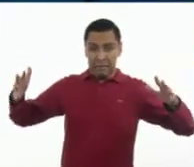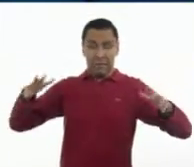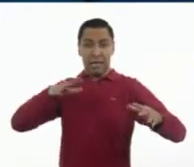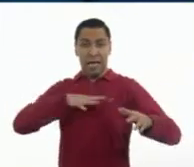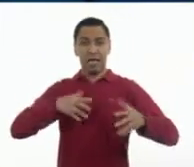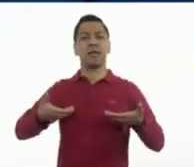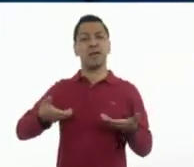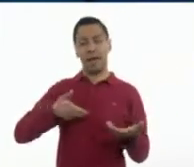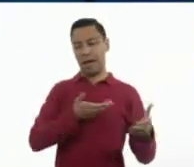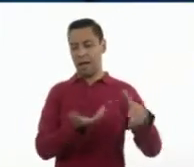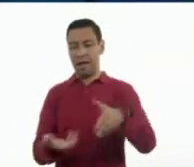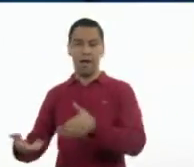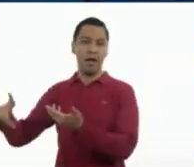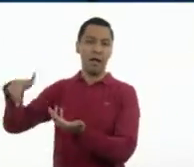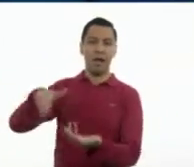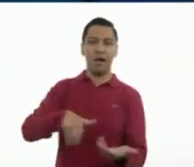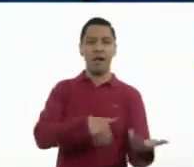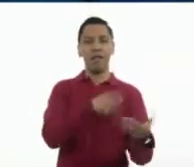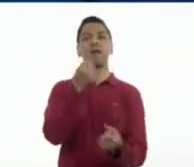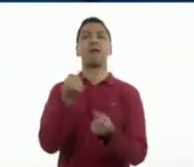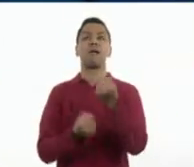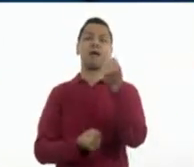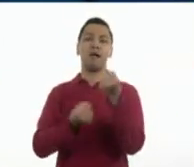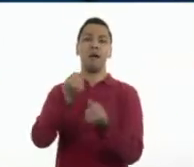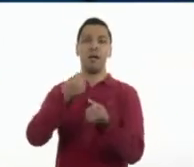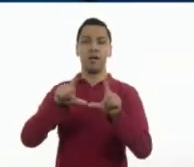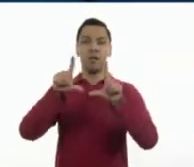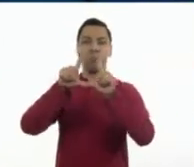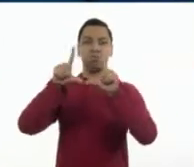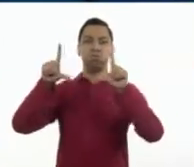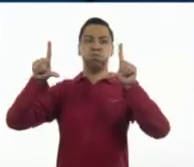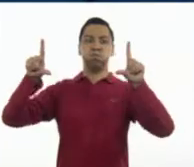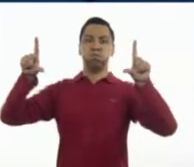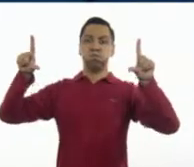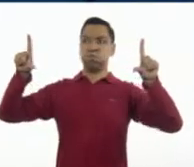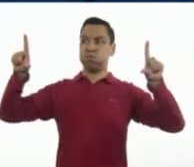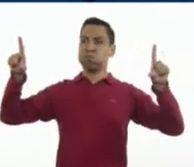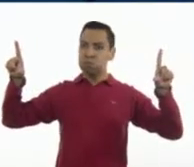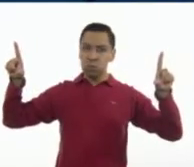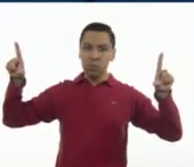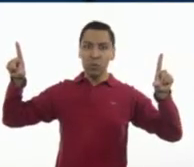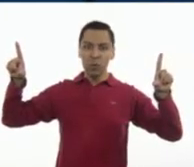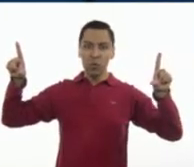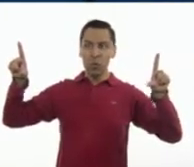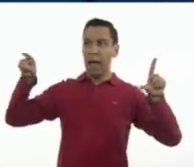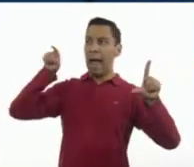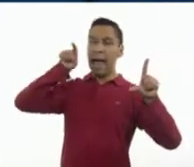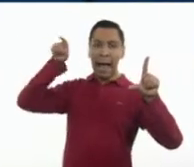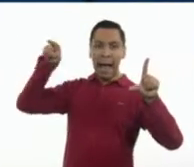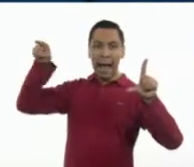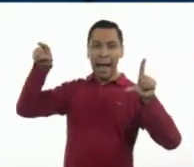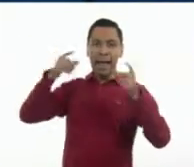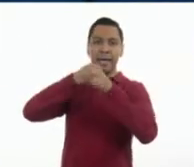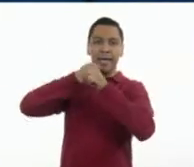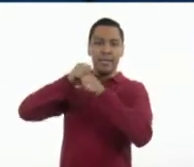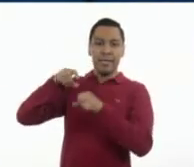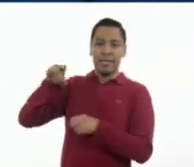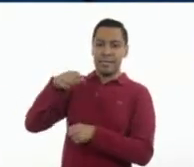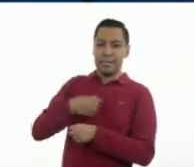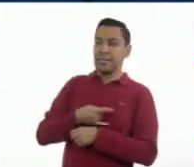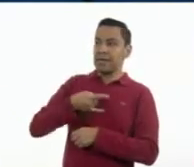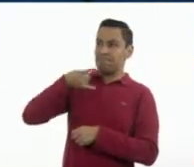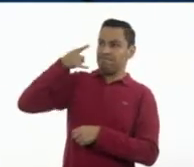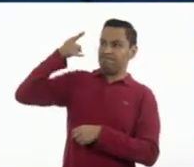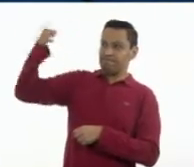las carreteras, existen grandes estructuras con una gran pantalla en la que se colocan anuncios publicitarios para